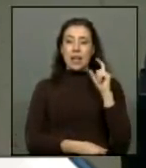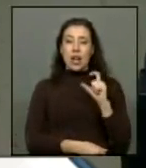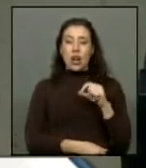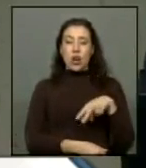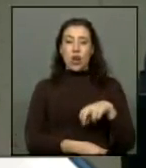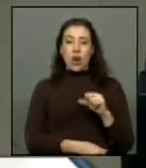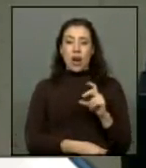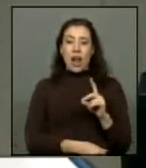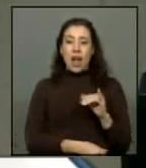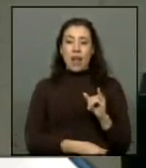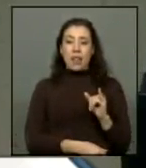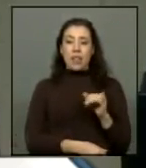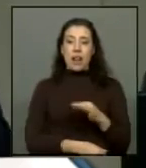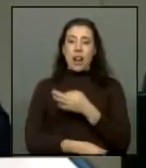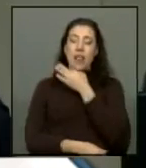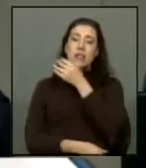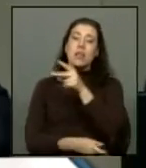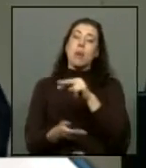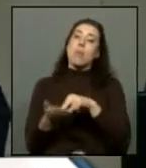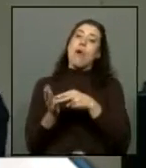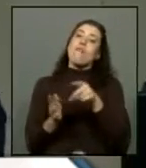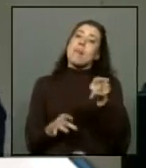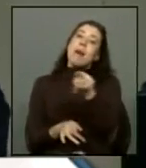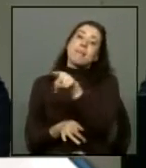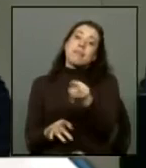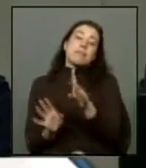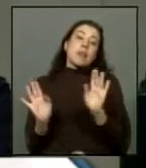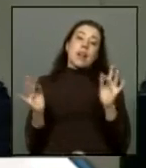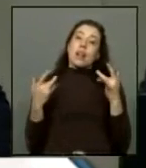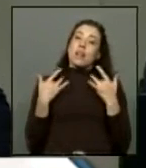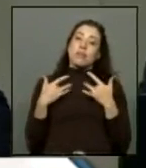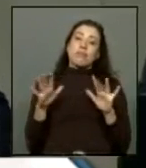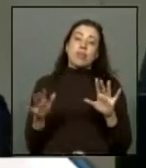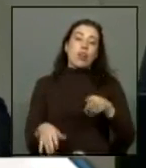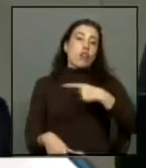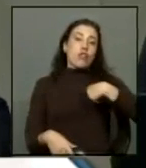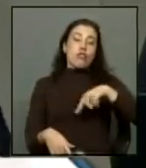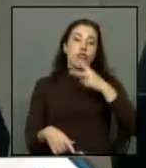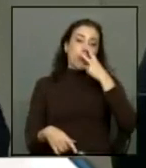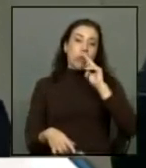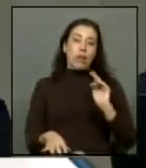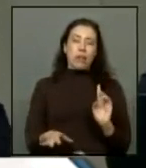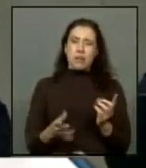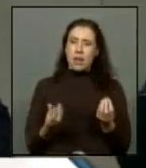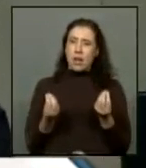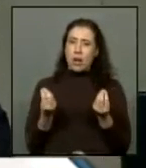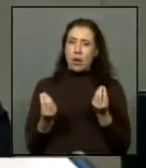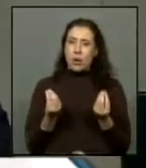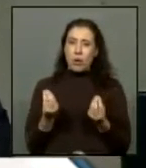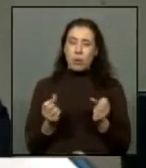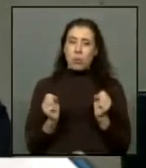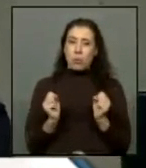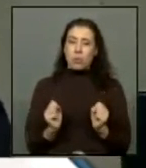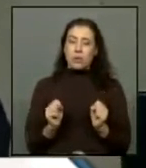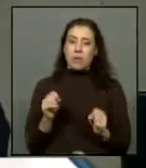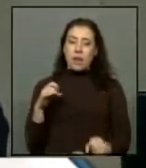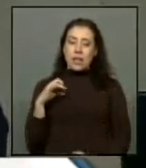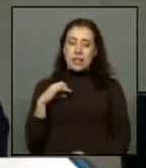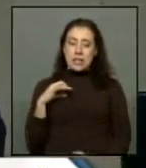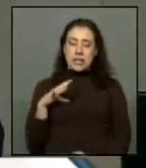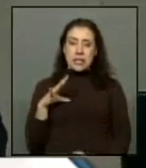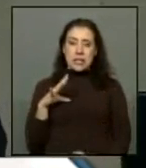CONADI, le dicen, esto es problema entre ustedes, nosotros no nos metemos. ¿Cómo es posible que en Chile,